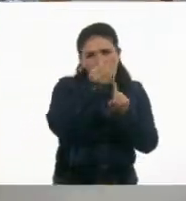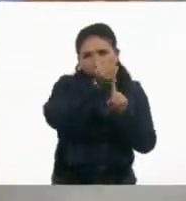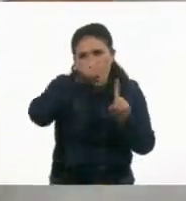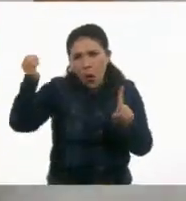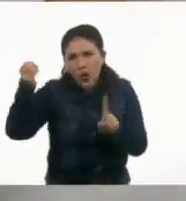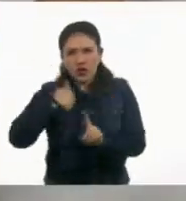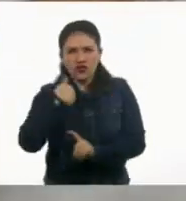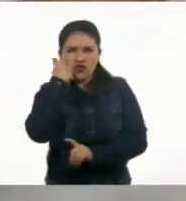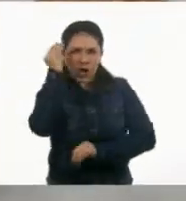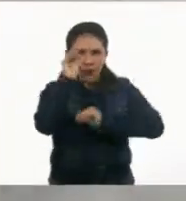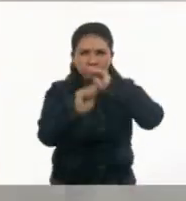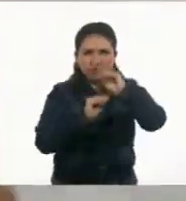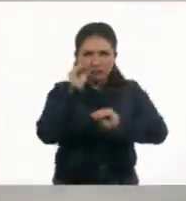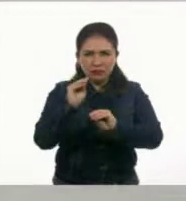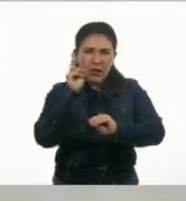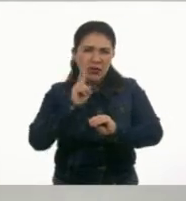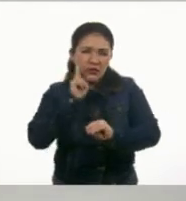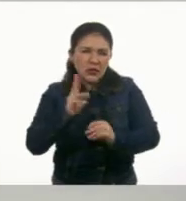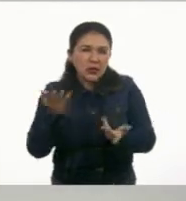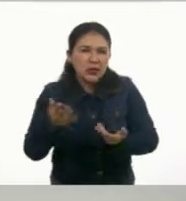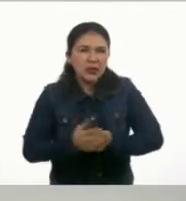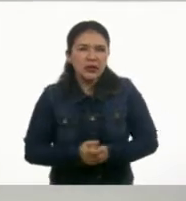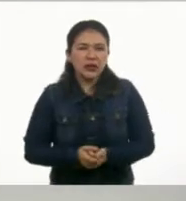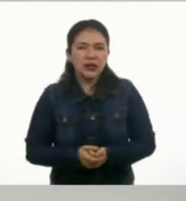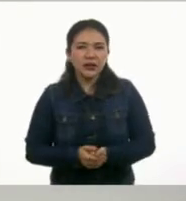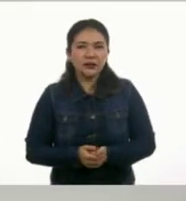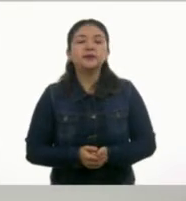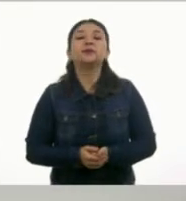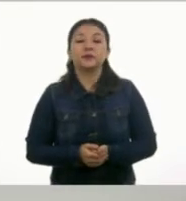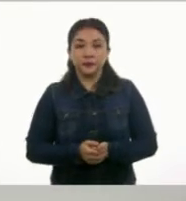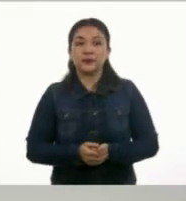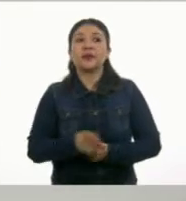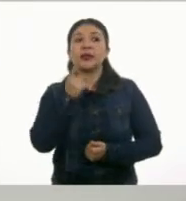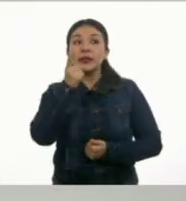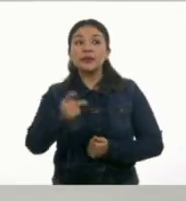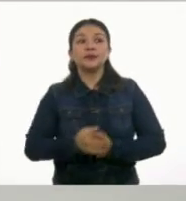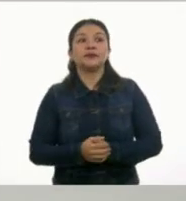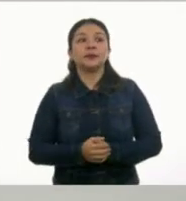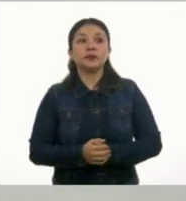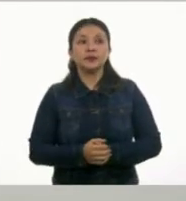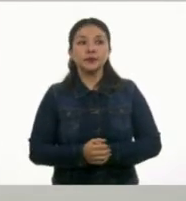estamos buscando. Sí. A ver, dice así, entonces.